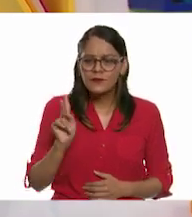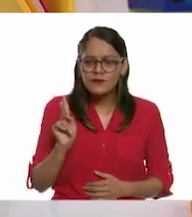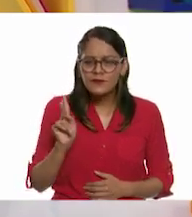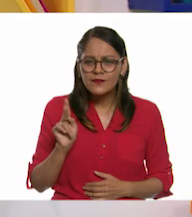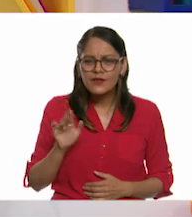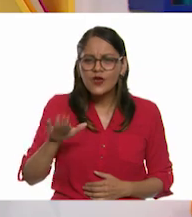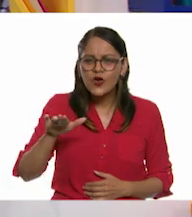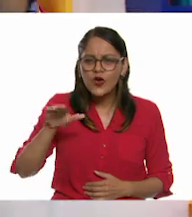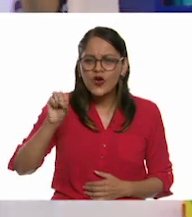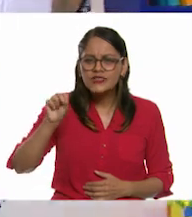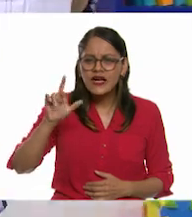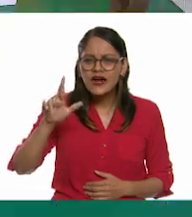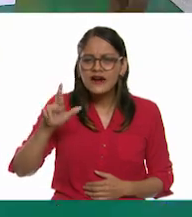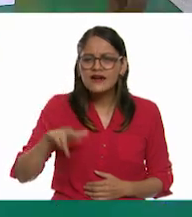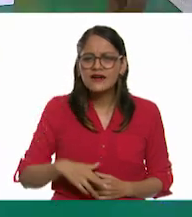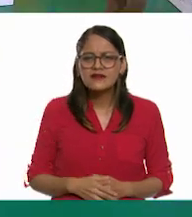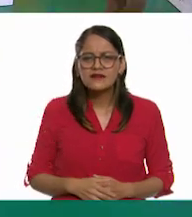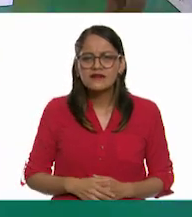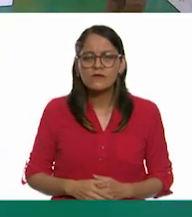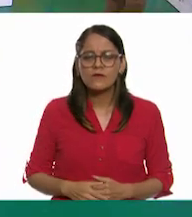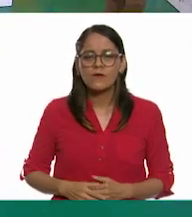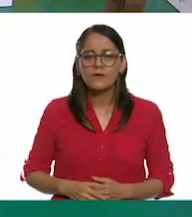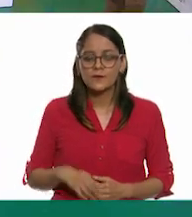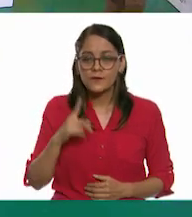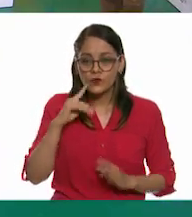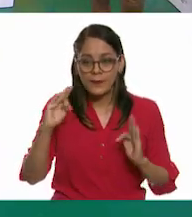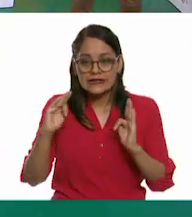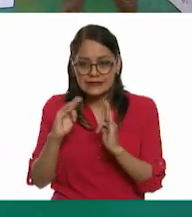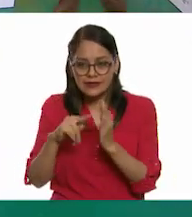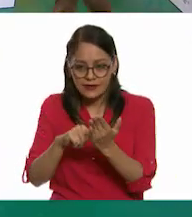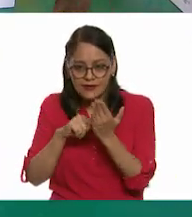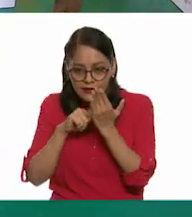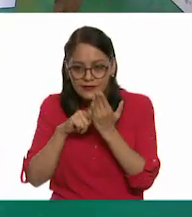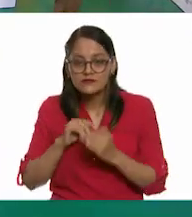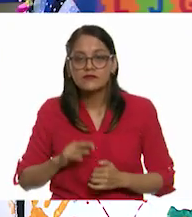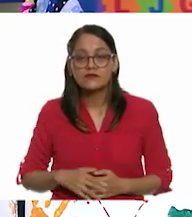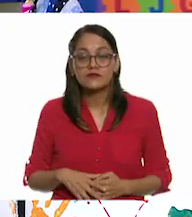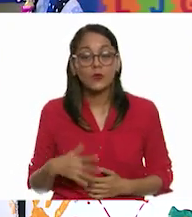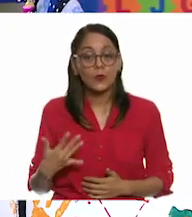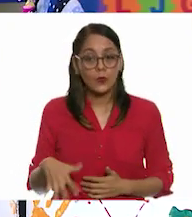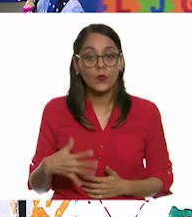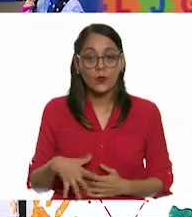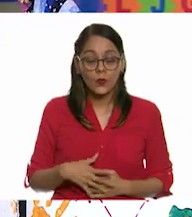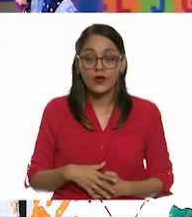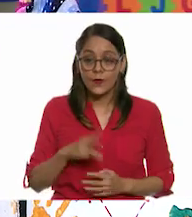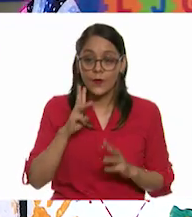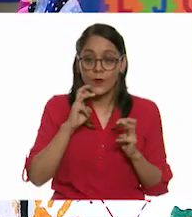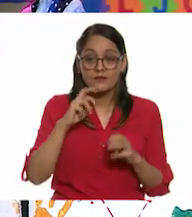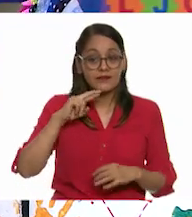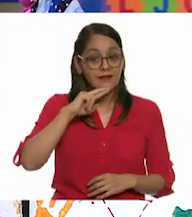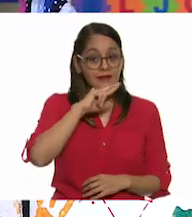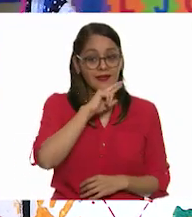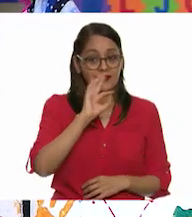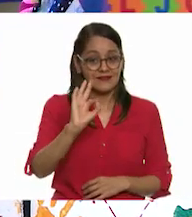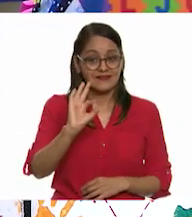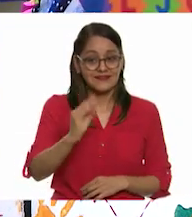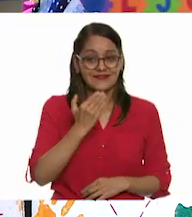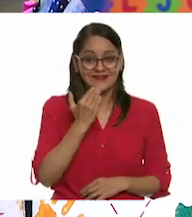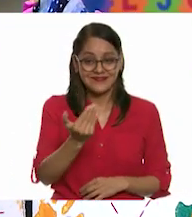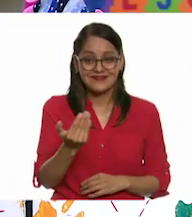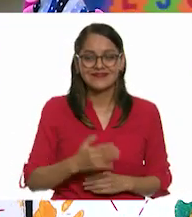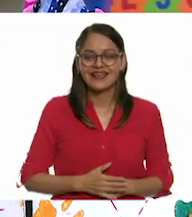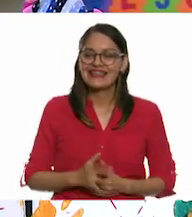Pero, Oscar. Te lo voy a mostrar más de cerca, Rita. Sí. Dime, a ver. ¿Qué tal? ¡Wow! ¡Wow! ¡Qué rápido! ¡Wow! ¡Te quedó muy bien!